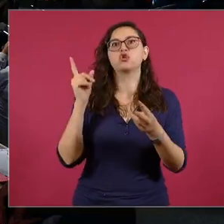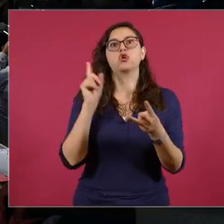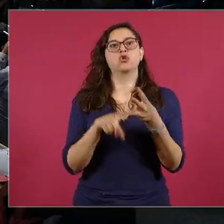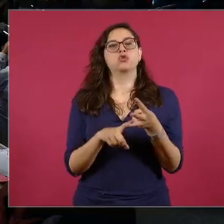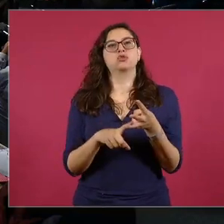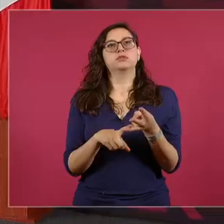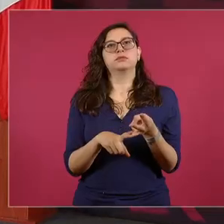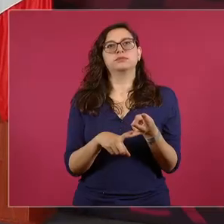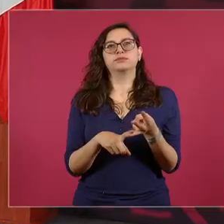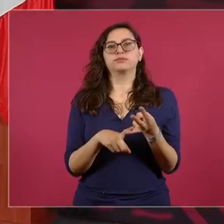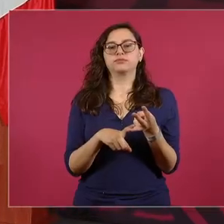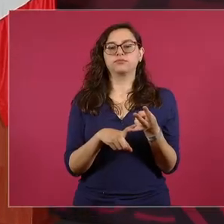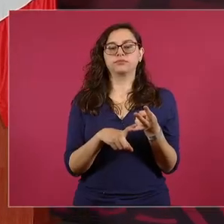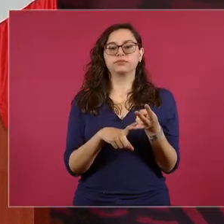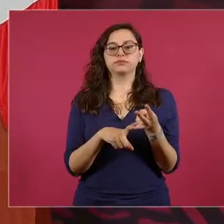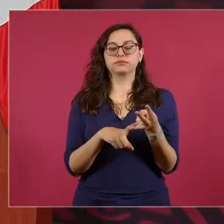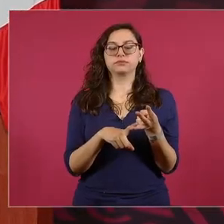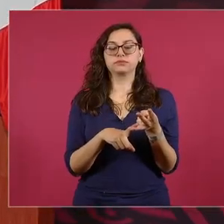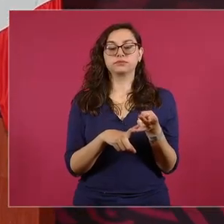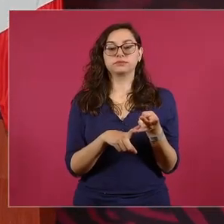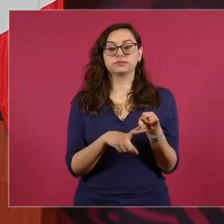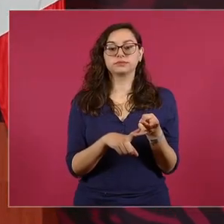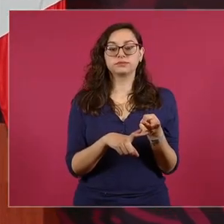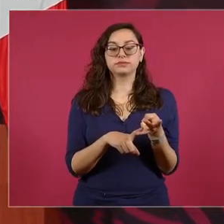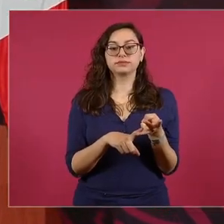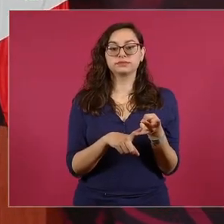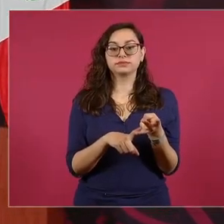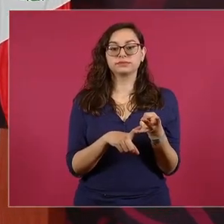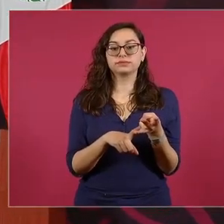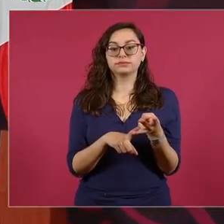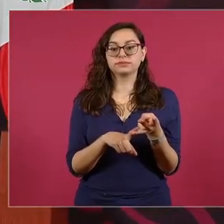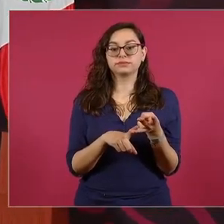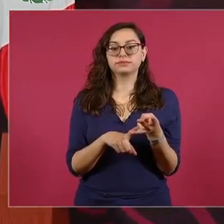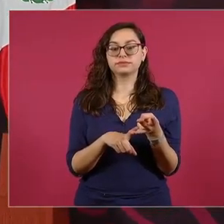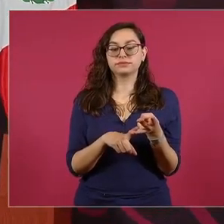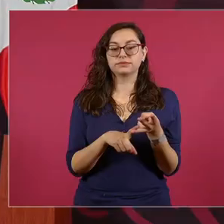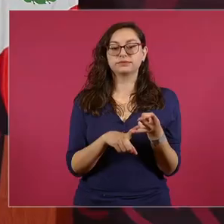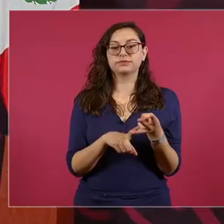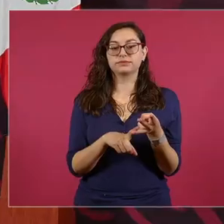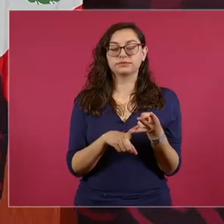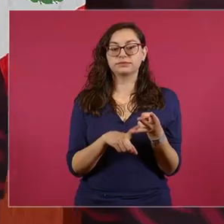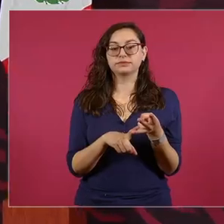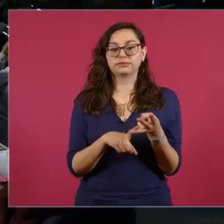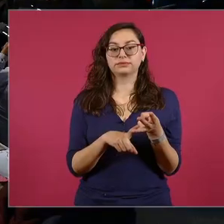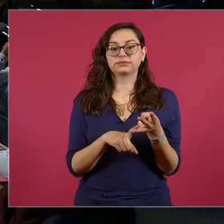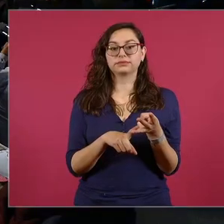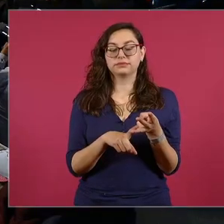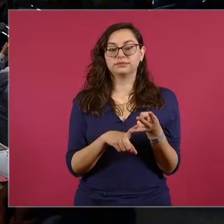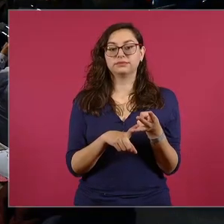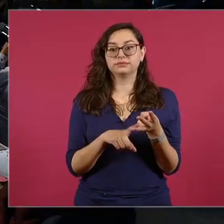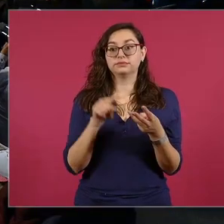también